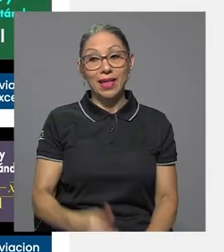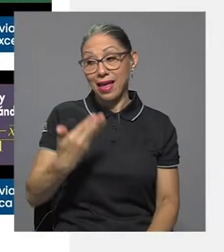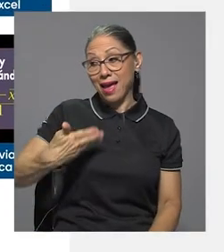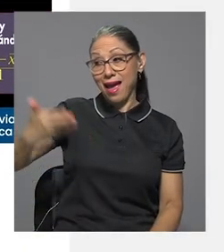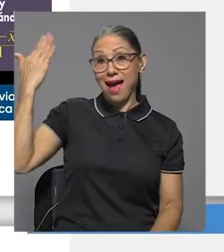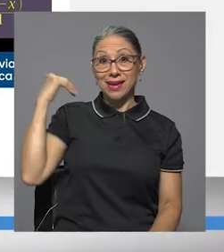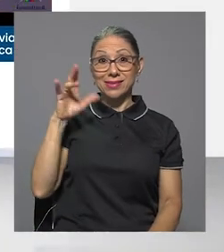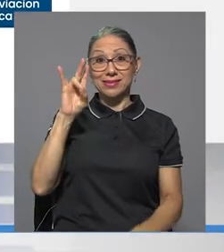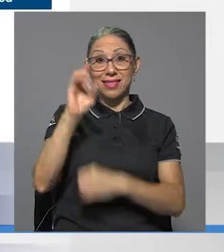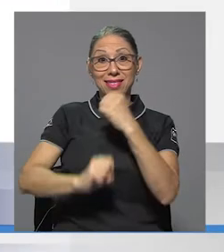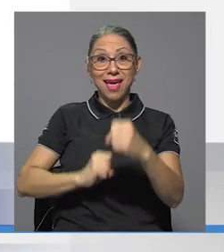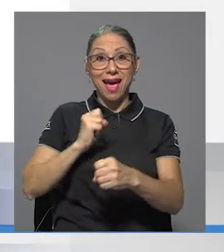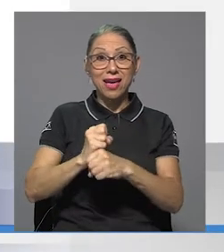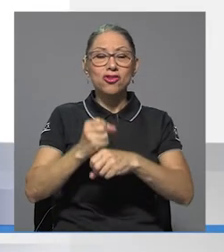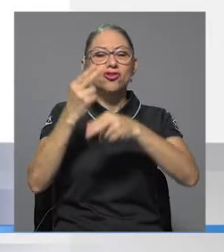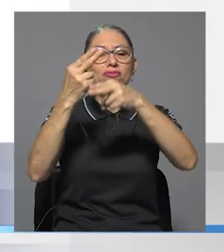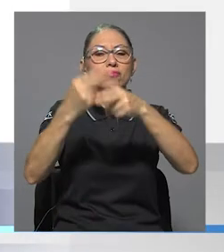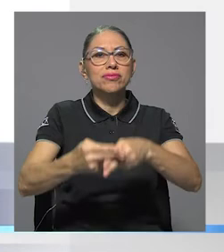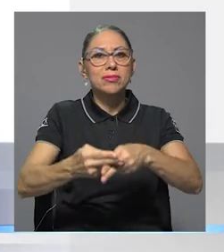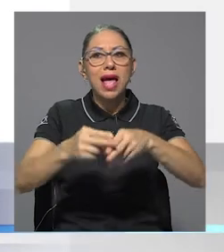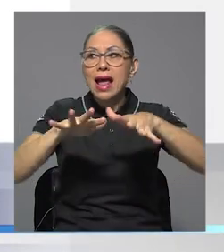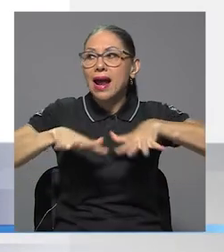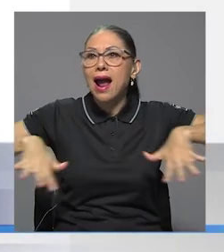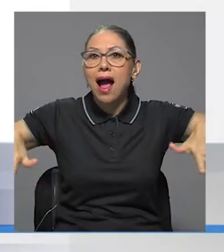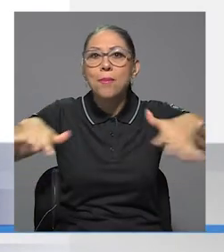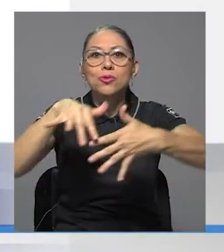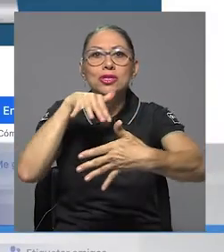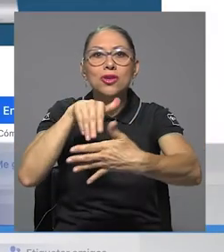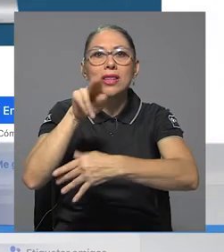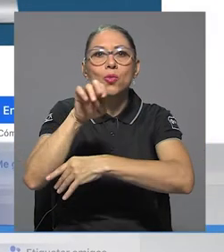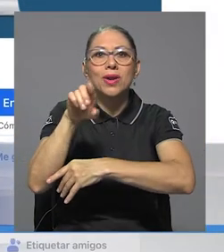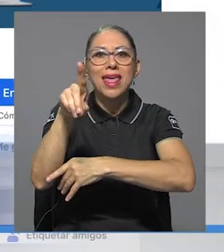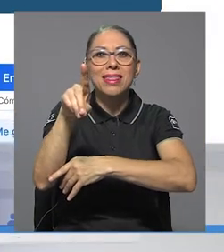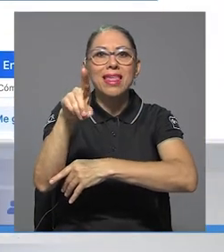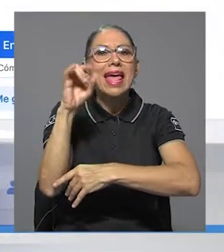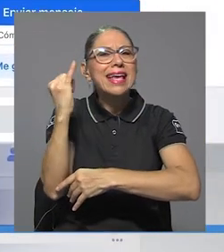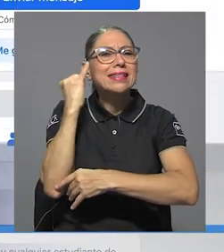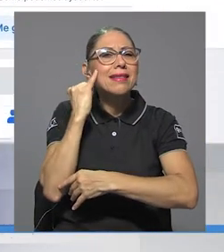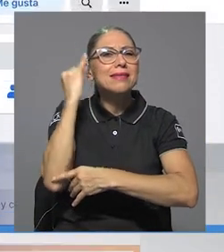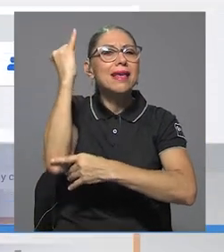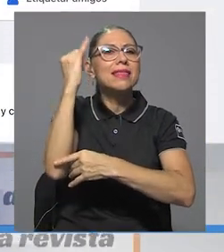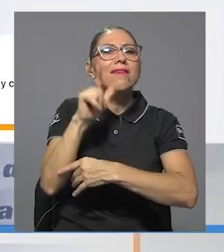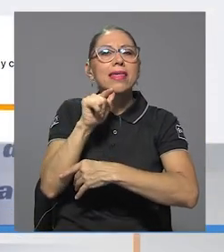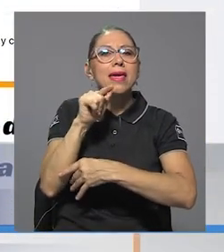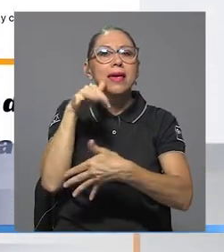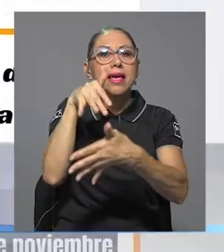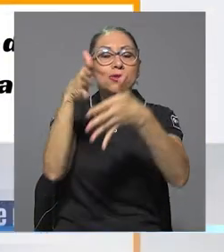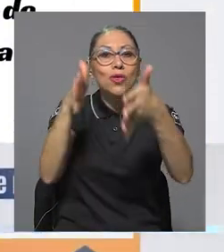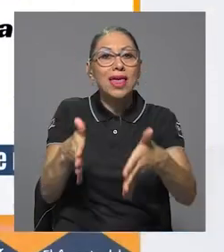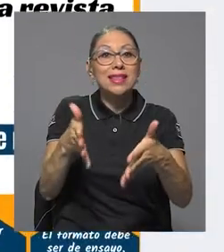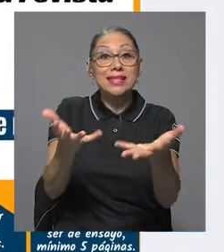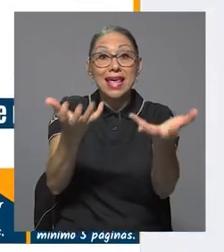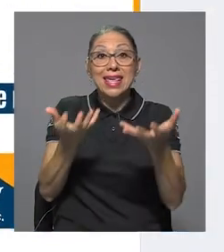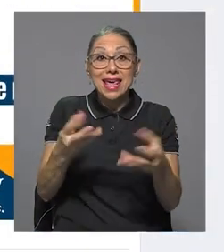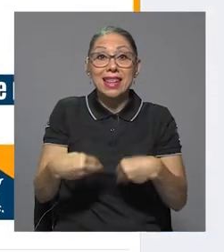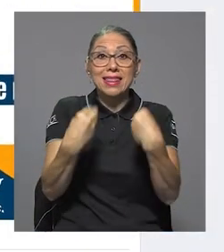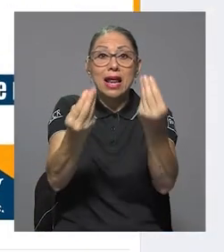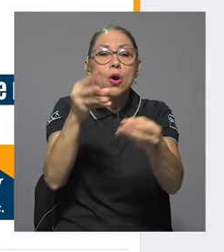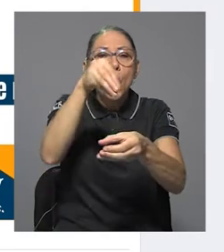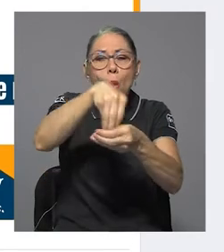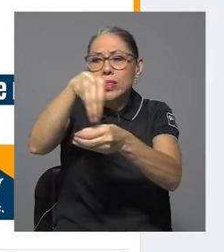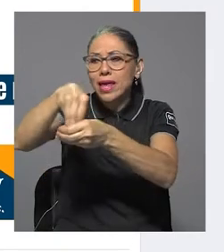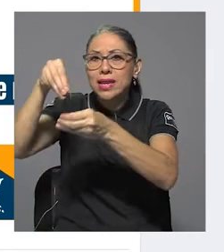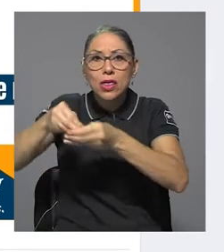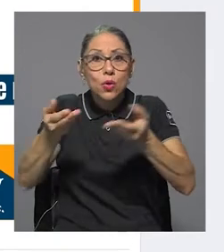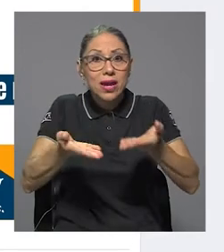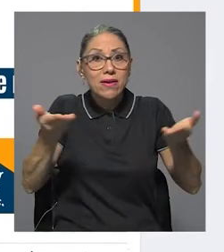Hace siete años surgió Campus Estudiantil UNED, una iniciativa estudiantil que busca proporcionar contenido y herramientas